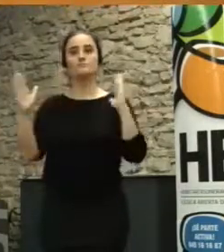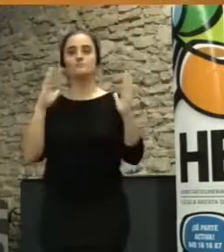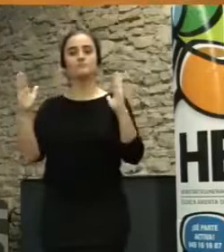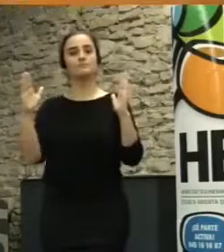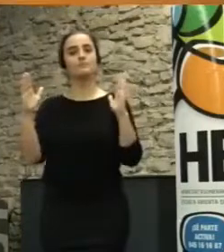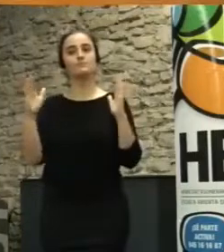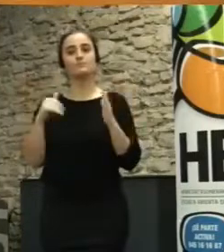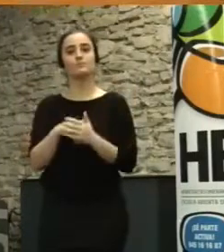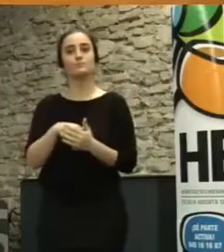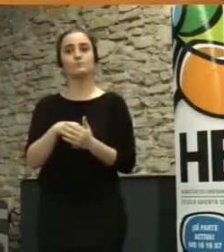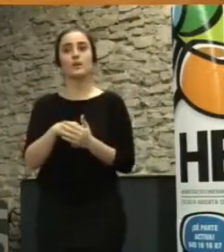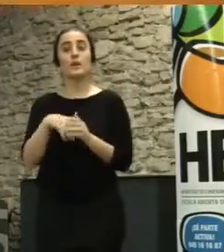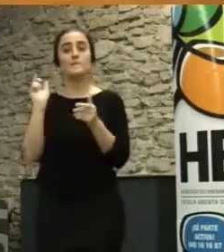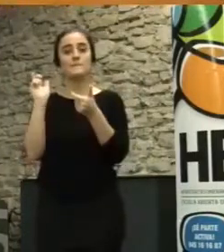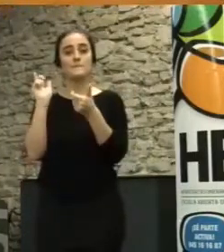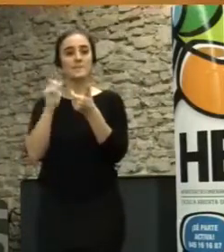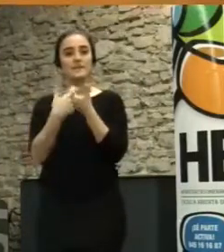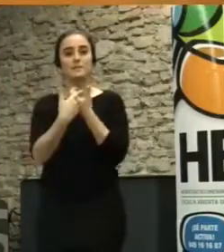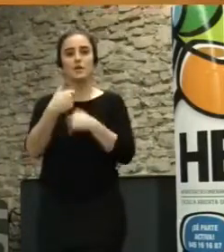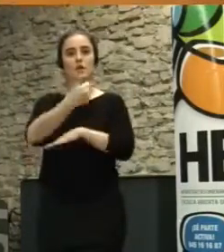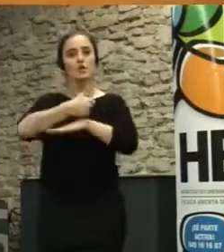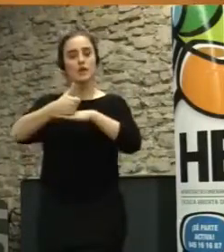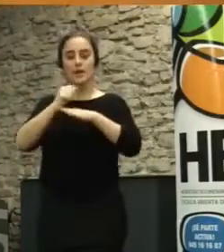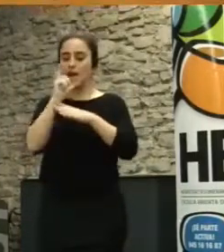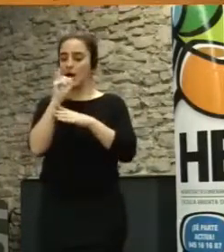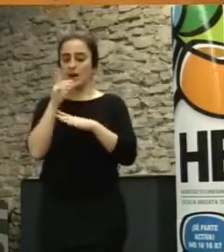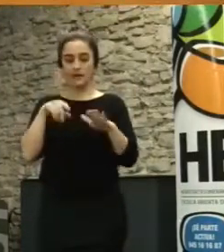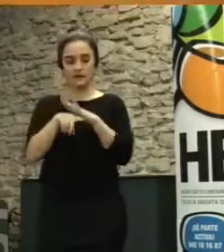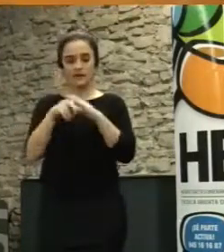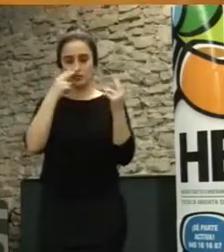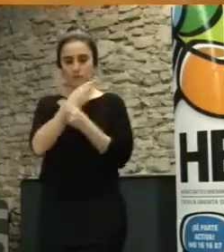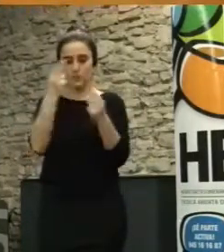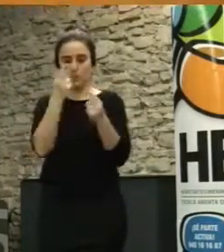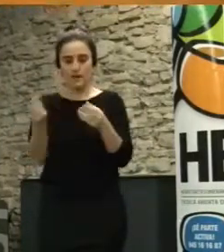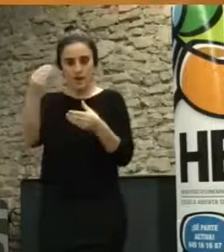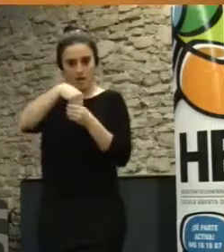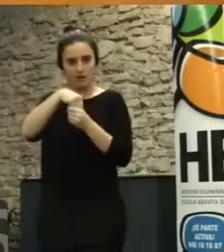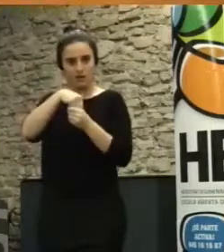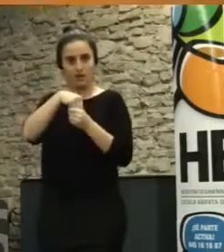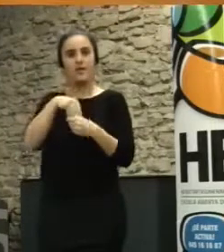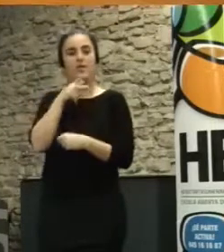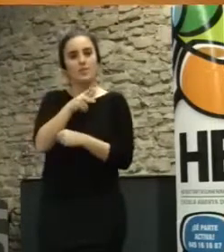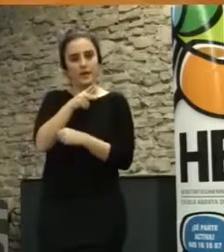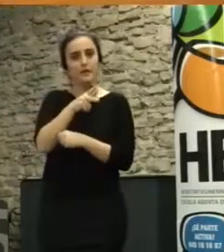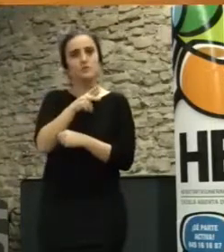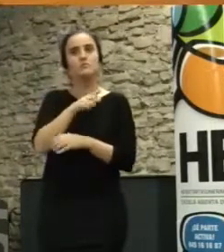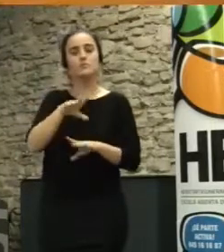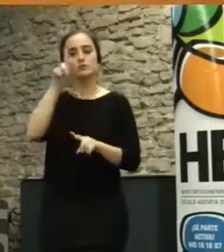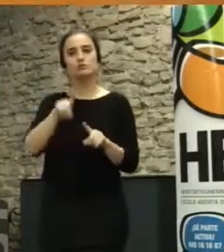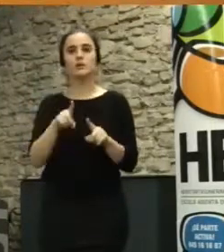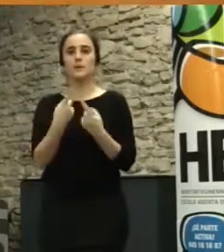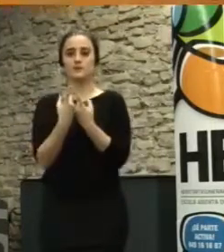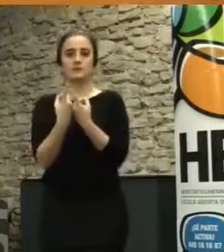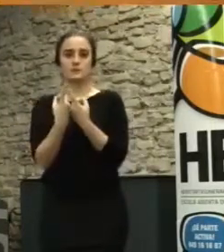incorporación de la participación ciudadana en la gestión pública no solo es un derecho, sino también una